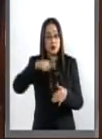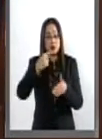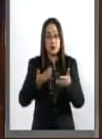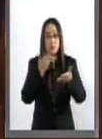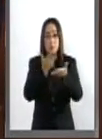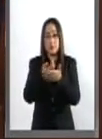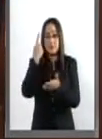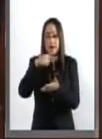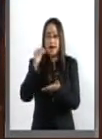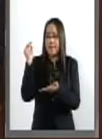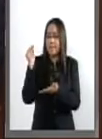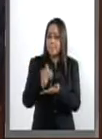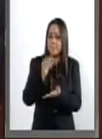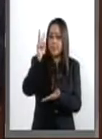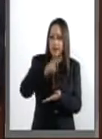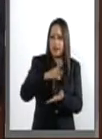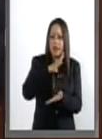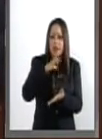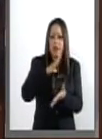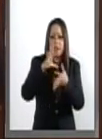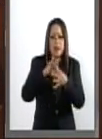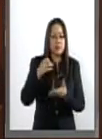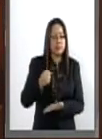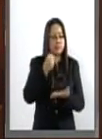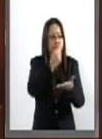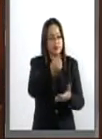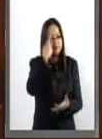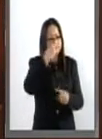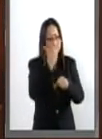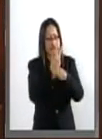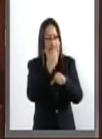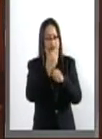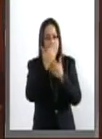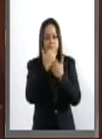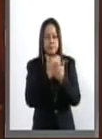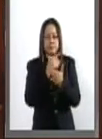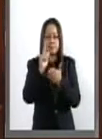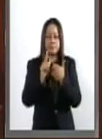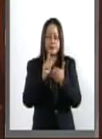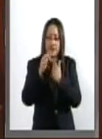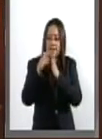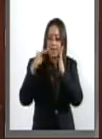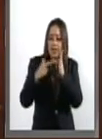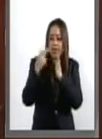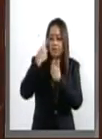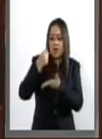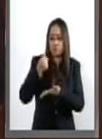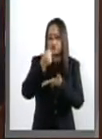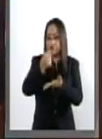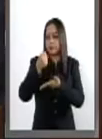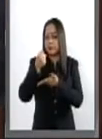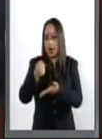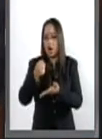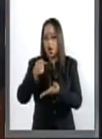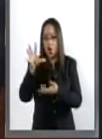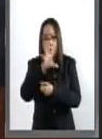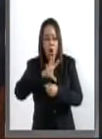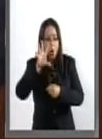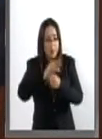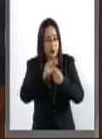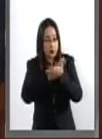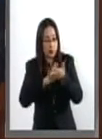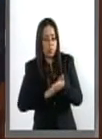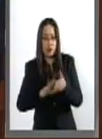disminución real de las prerrogativas a partir de la modificación de la Regla General de Asignación y no la eliminación total de las mismas,